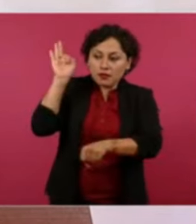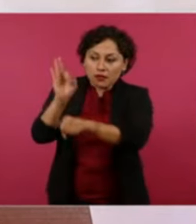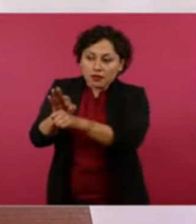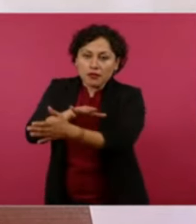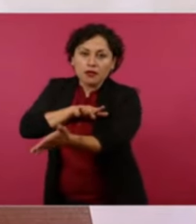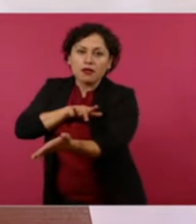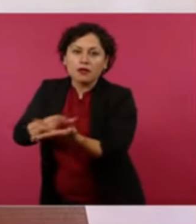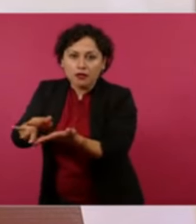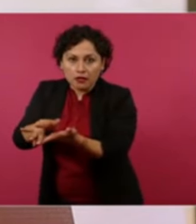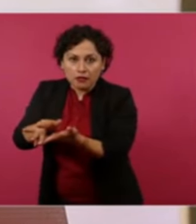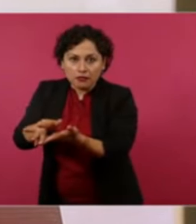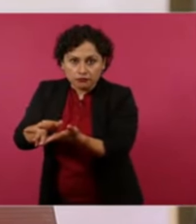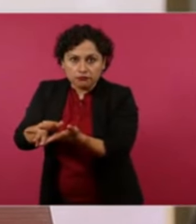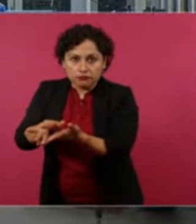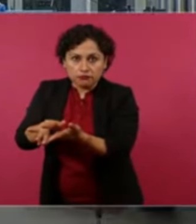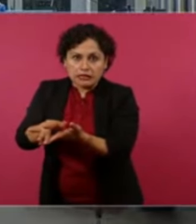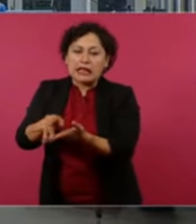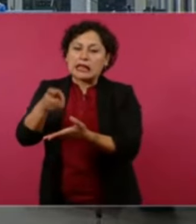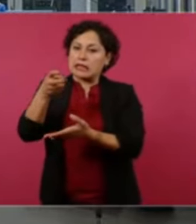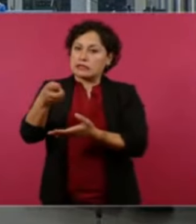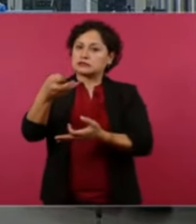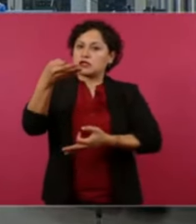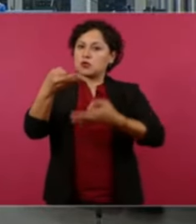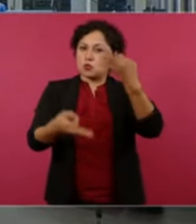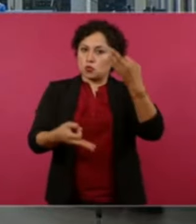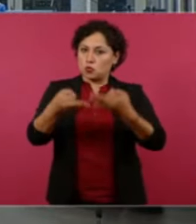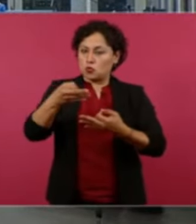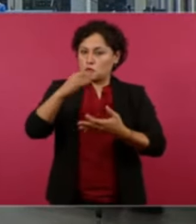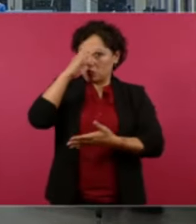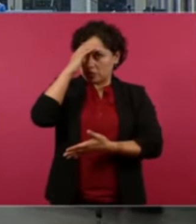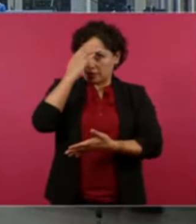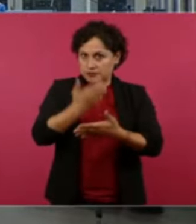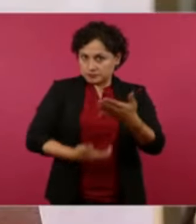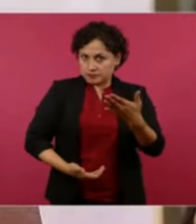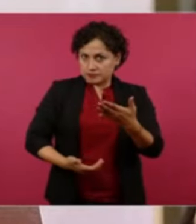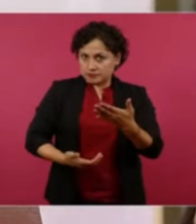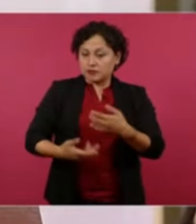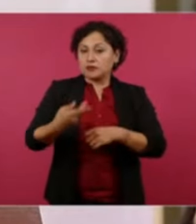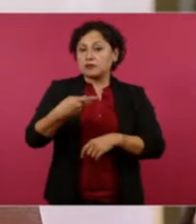víctimas de las políticas financieras y económicas